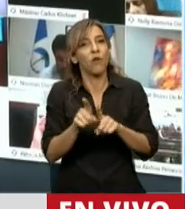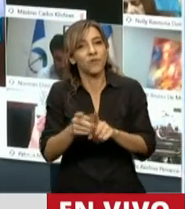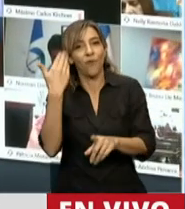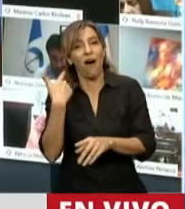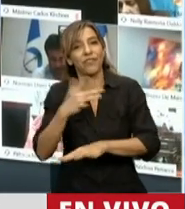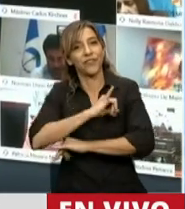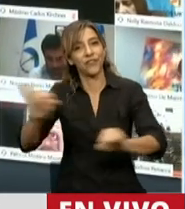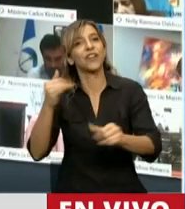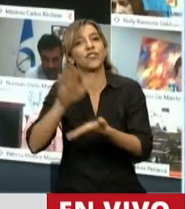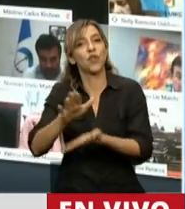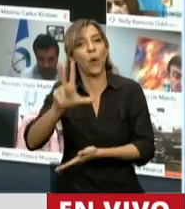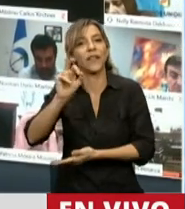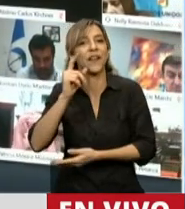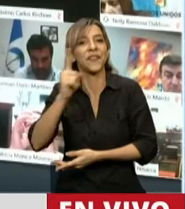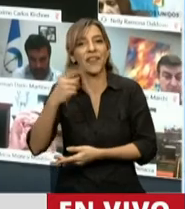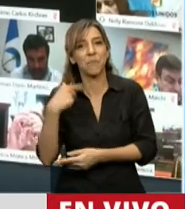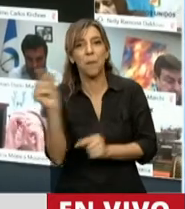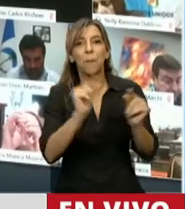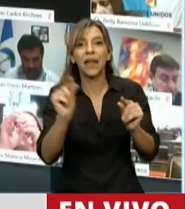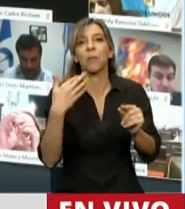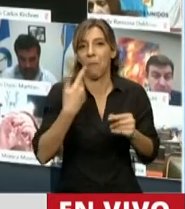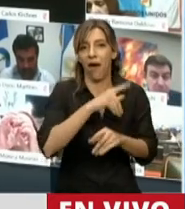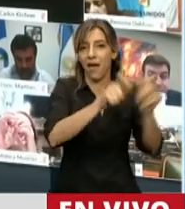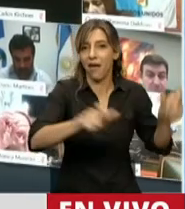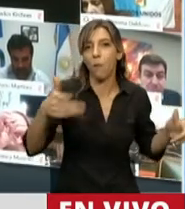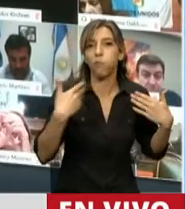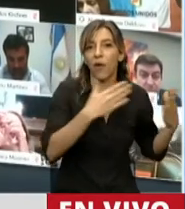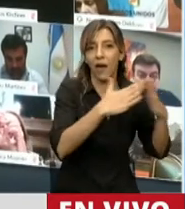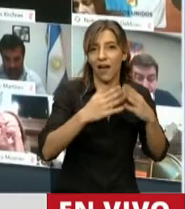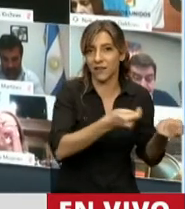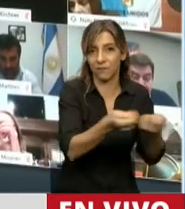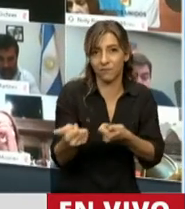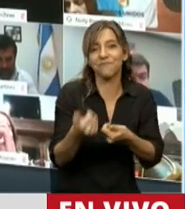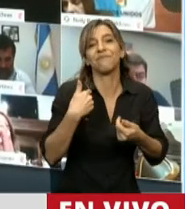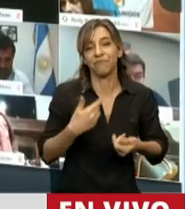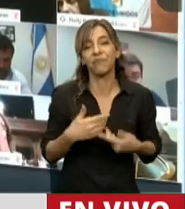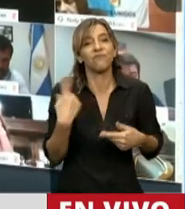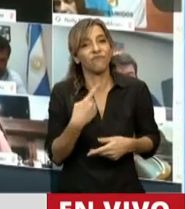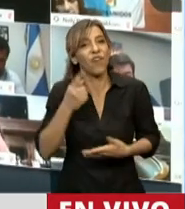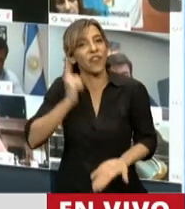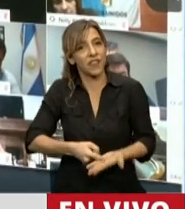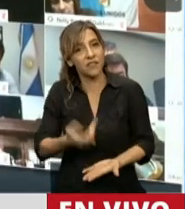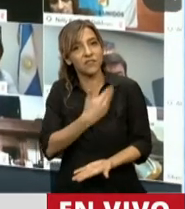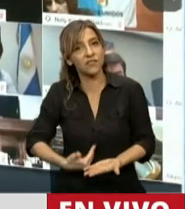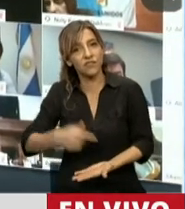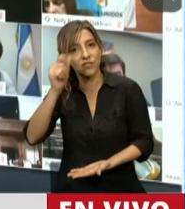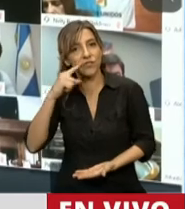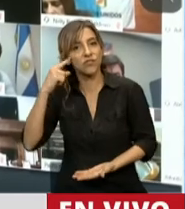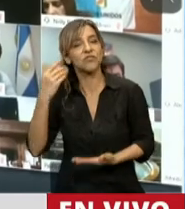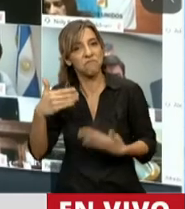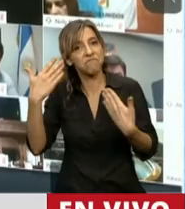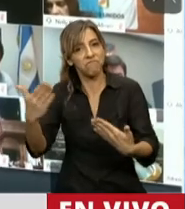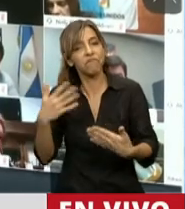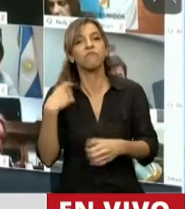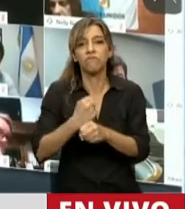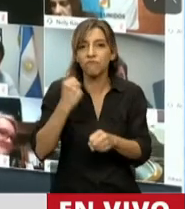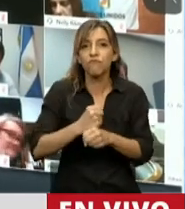presidente. Por eso quiero resaltar en esta sesión la decisión política de nuestro presidente, el gran trabajo que hizo